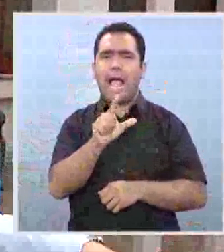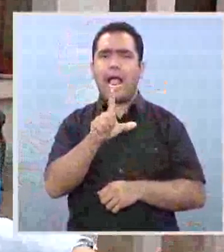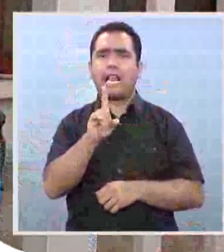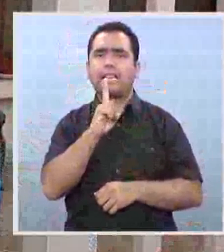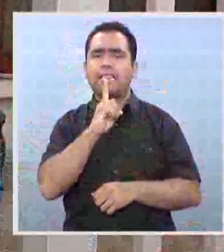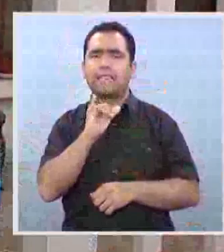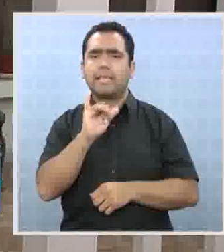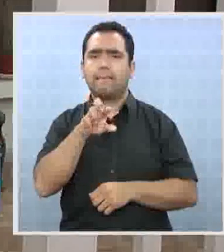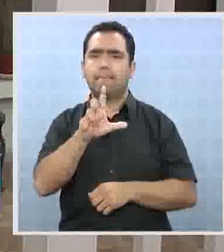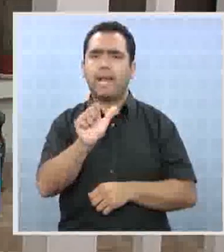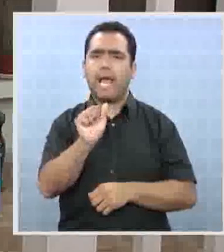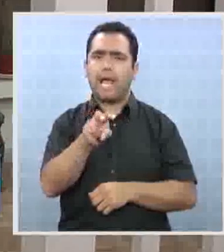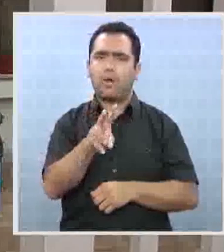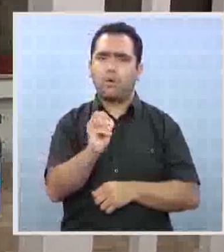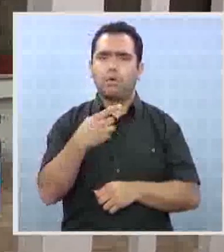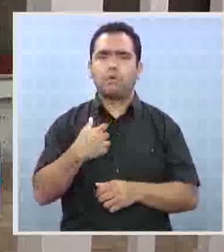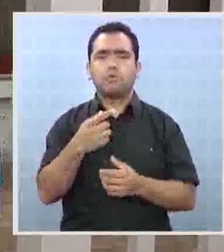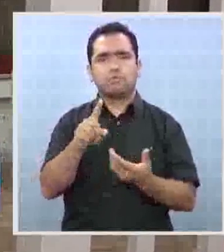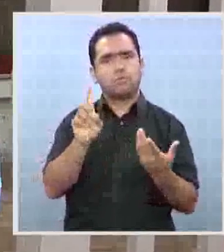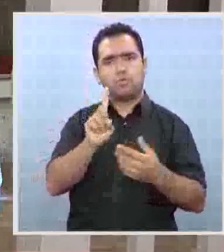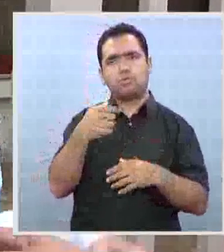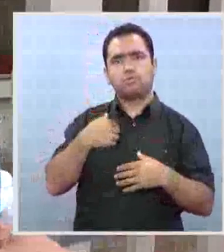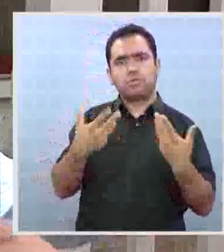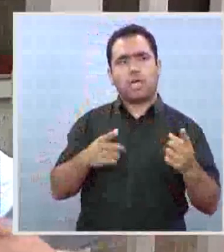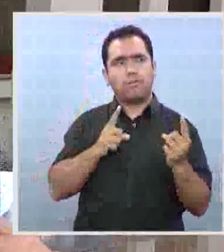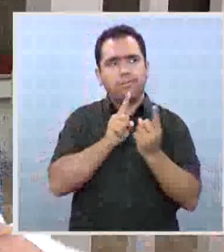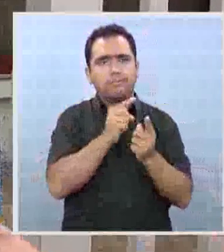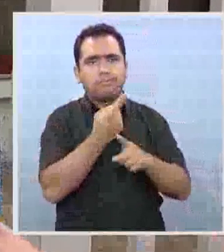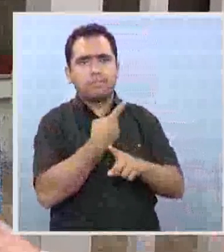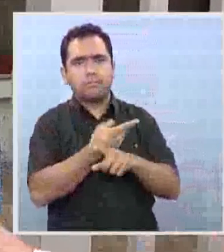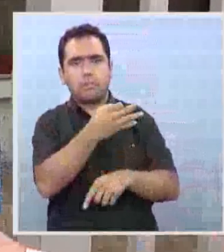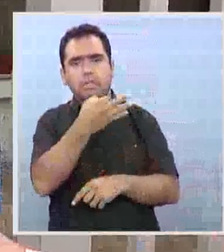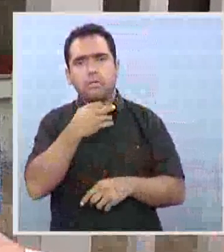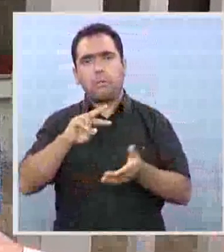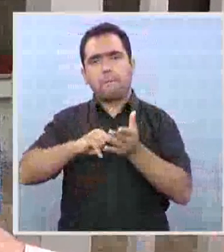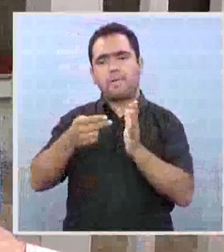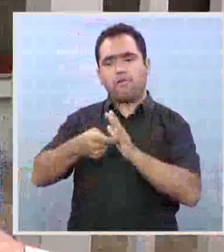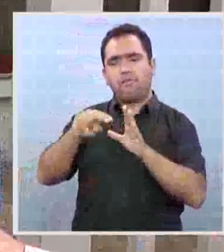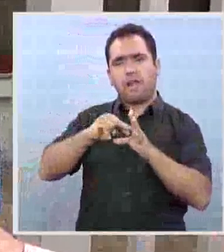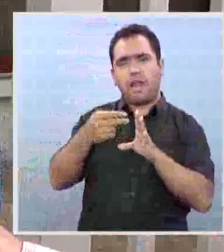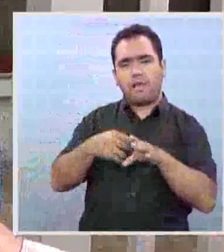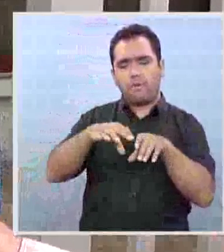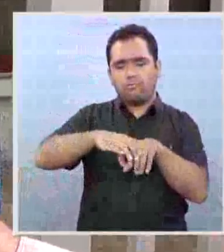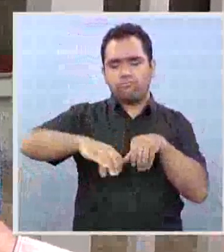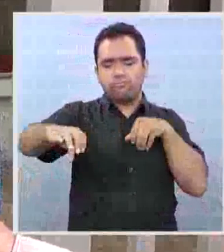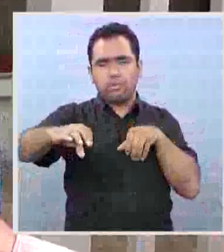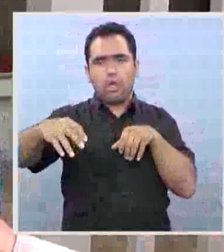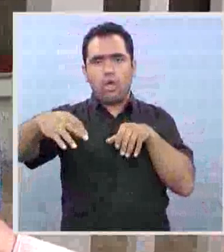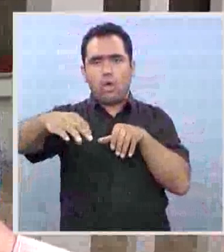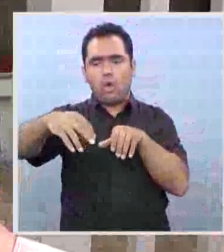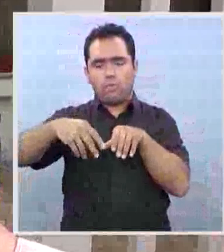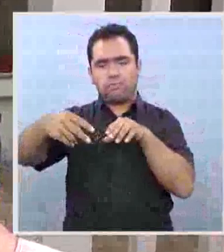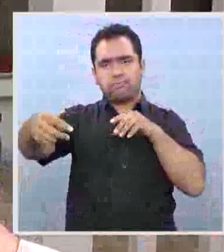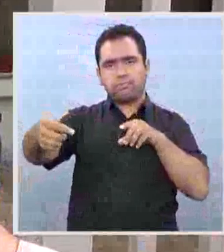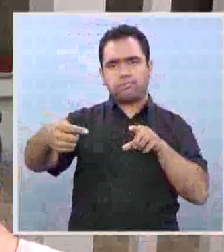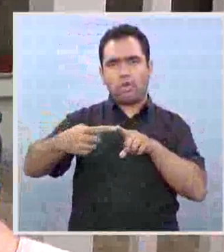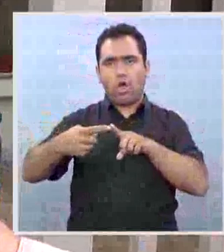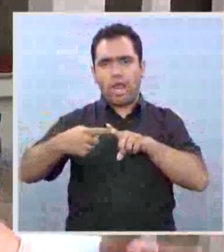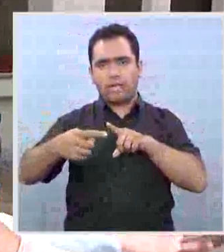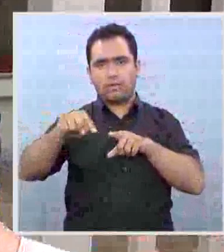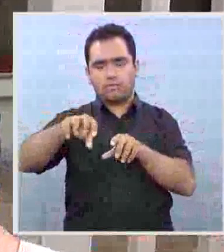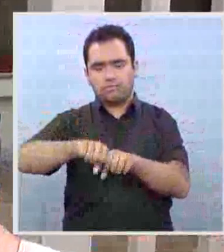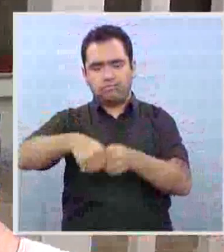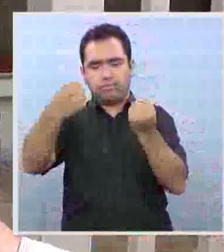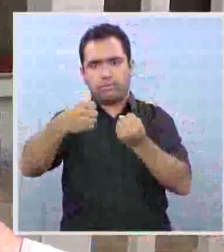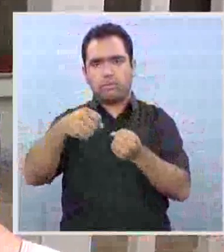que me dice que es un problema del colector, el colector externo que estaban destapando recién y que ellos